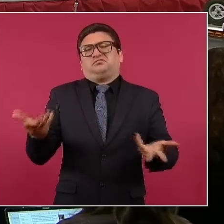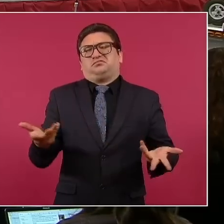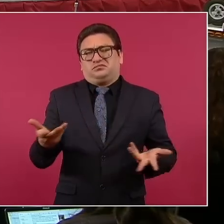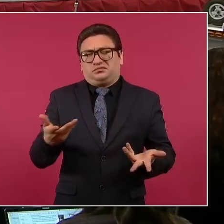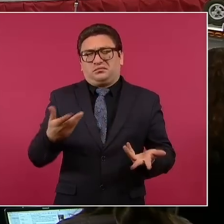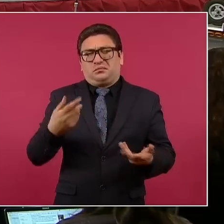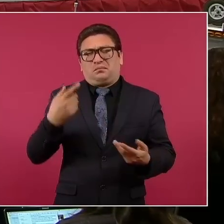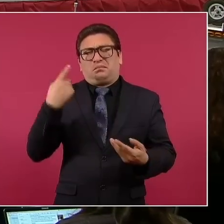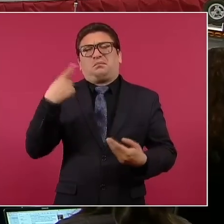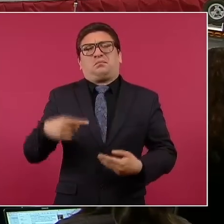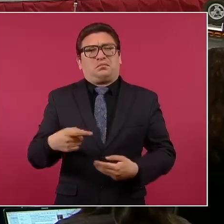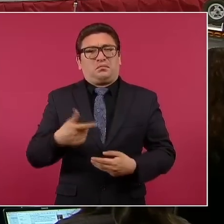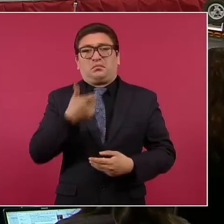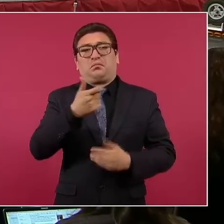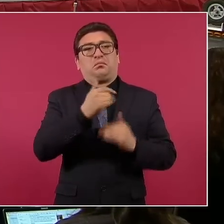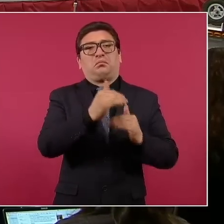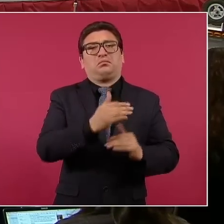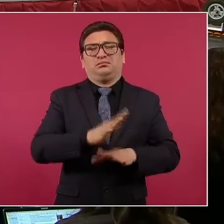tarifa?